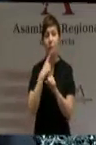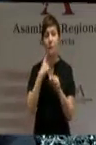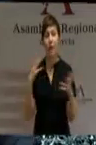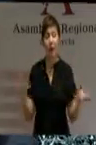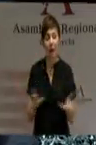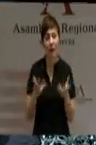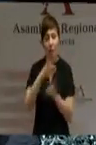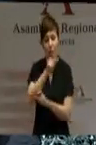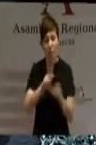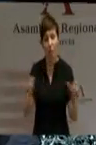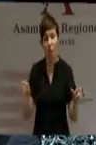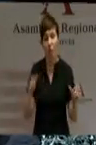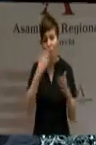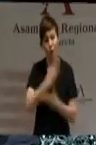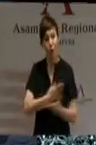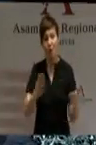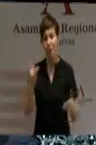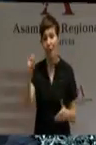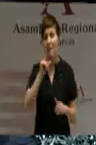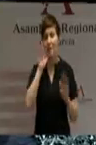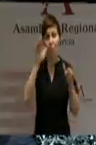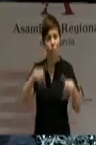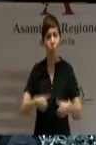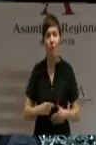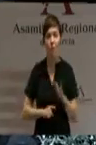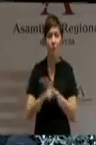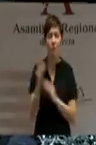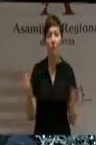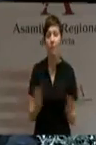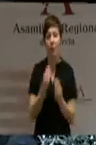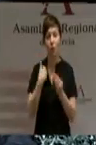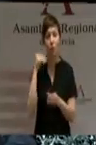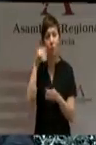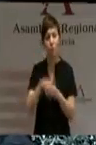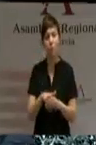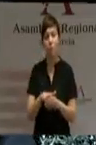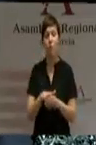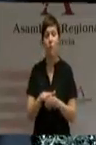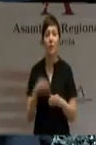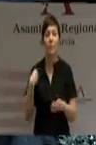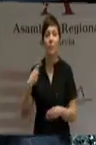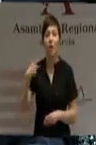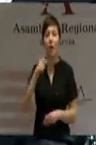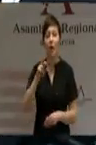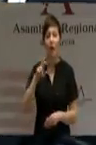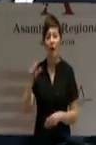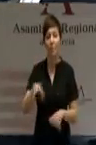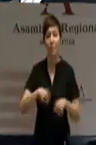confían en la recuperación, vamos a votar a Alberto Garres para que sea nuestro nuevo presidente. Muchas gracias.